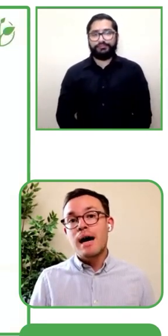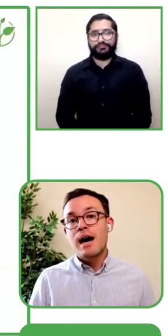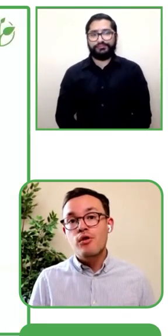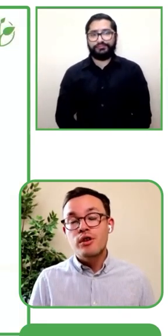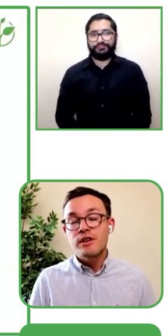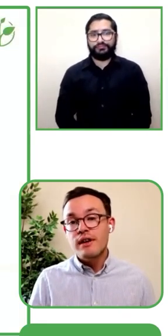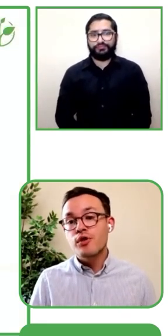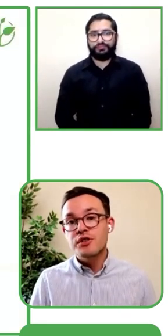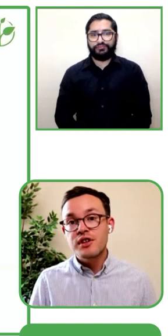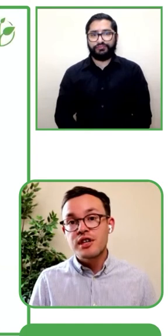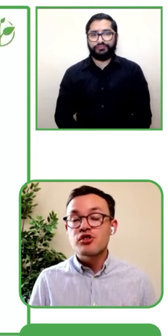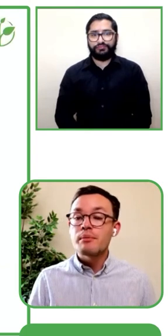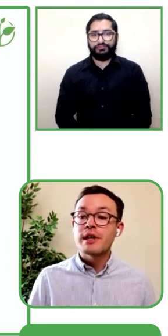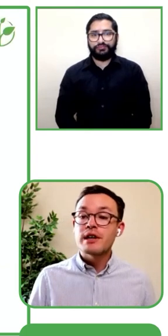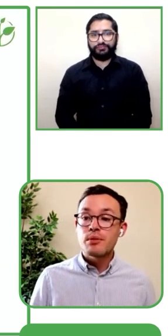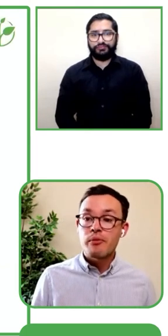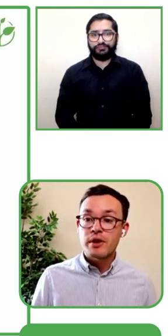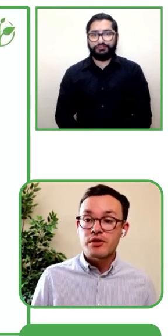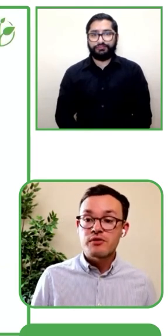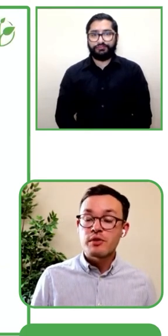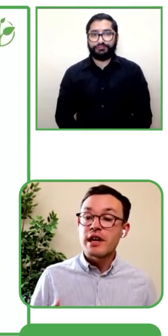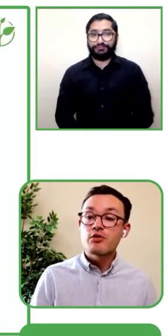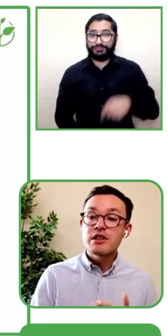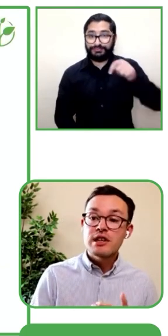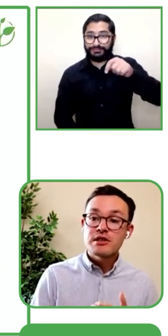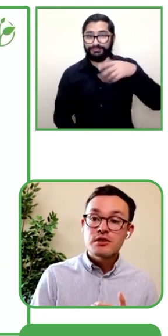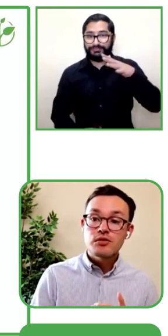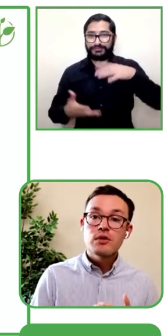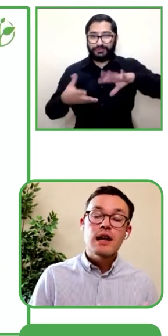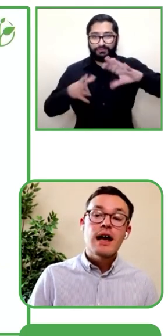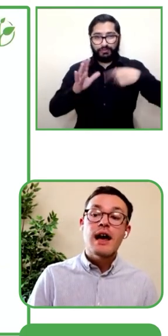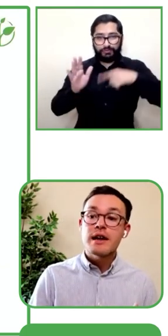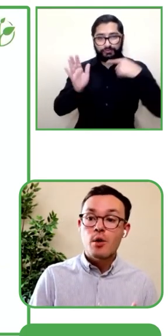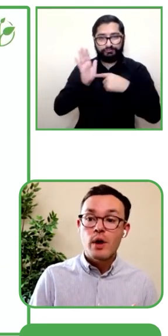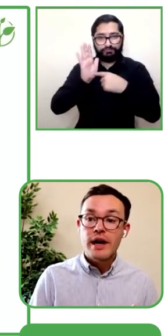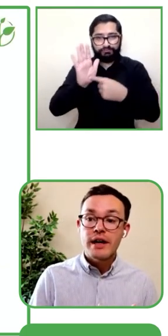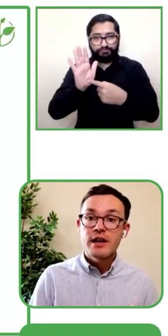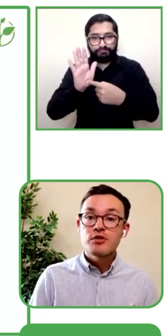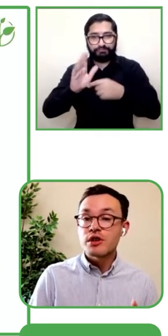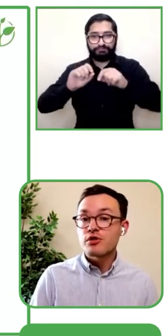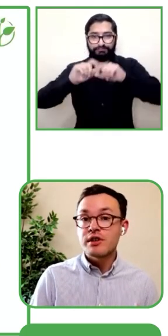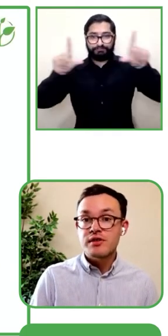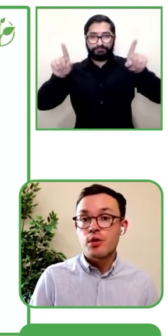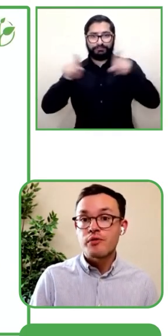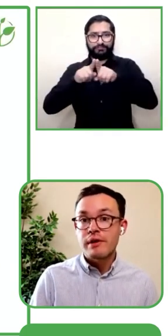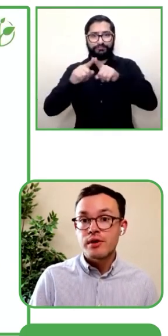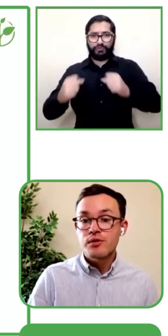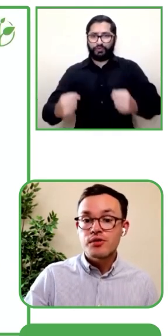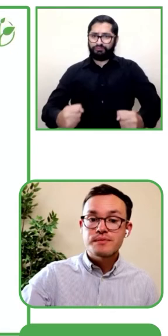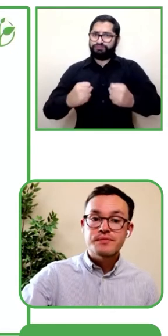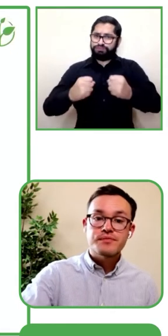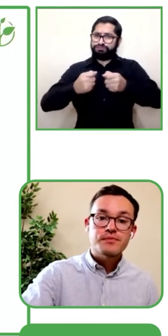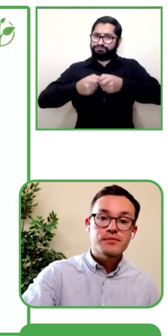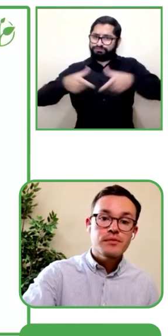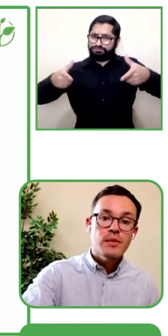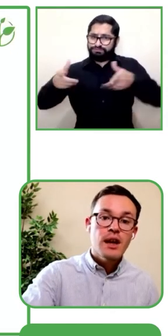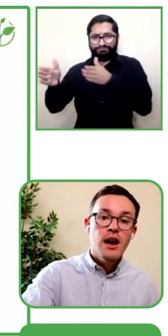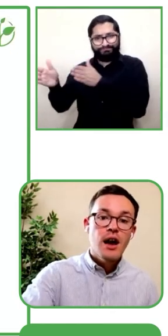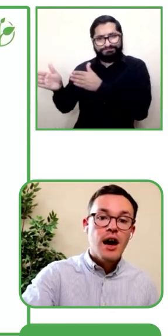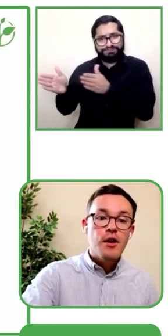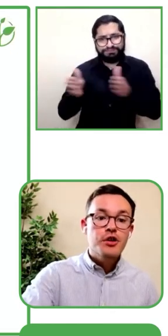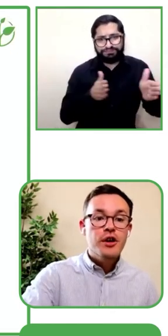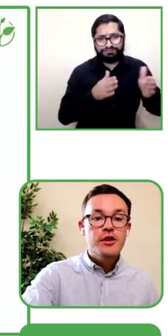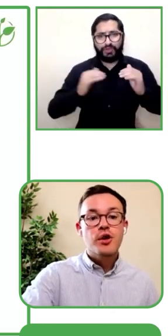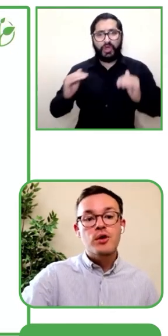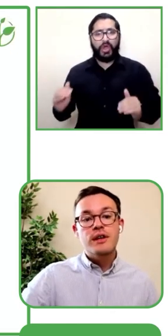De esta forma esperamos empoderar las organizaciones para personas con discapacidad en todo el mundo como una forma de